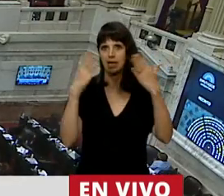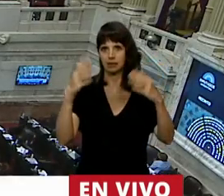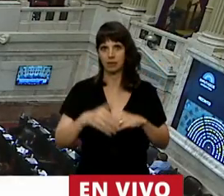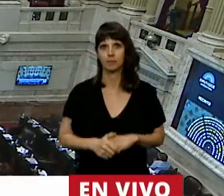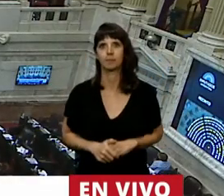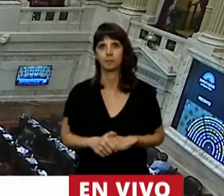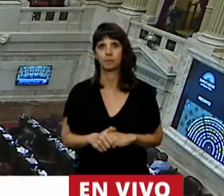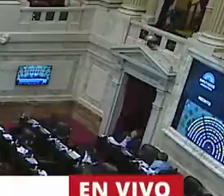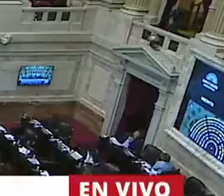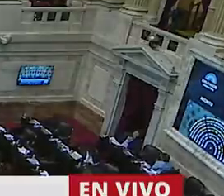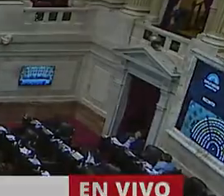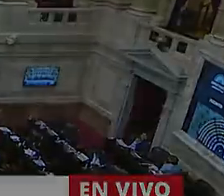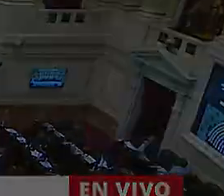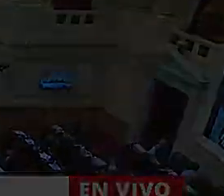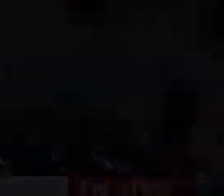Muchas gracias, diputada Jutrovic.